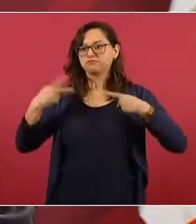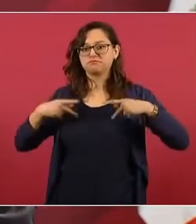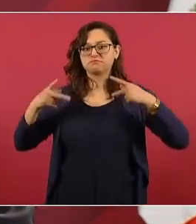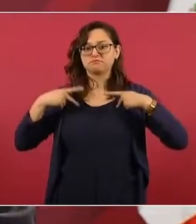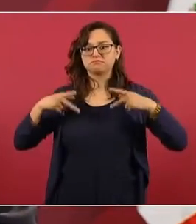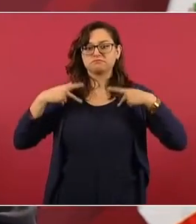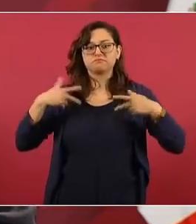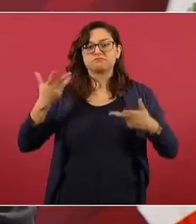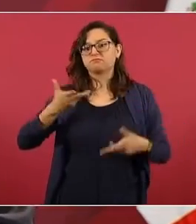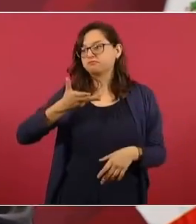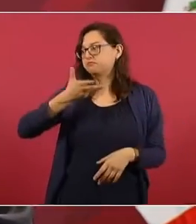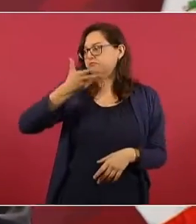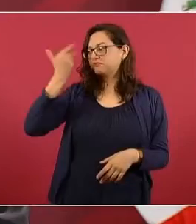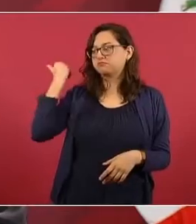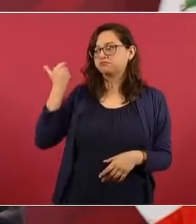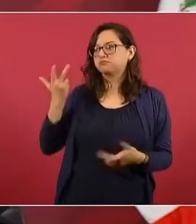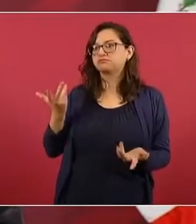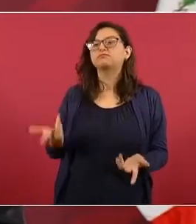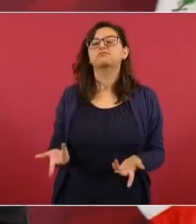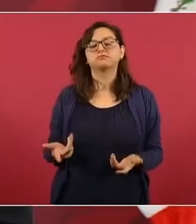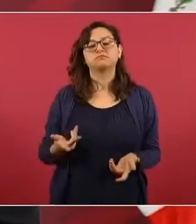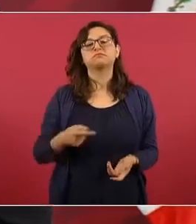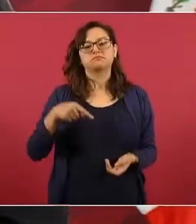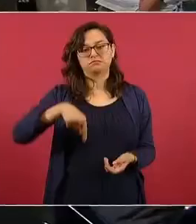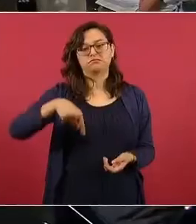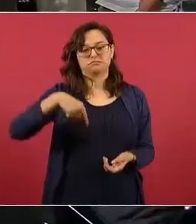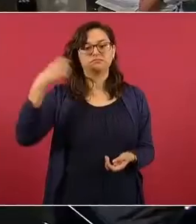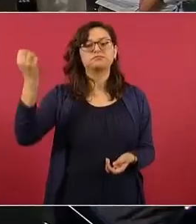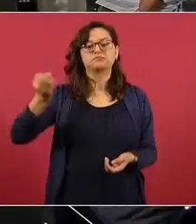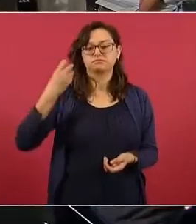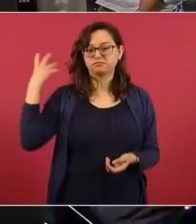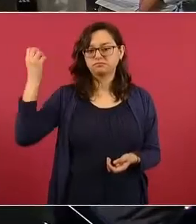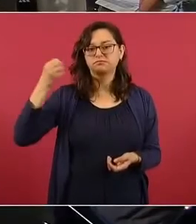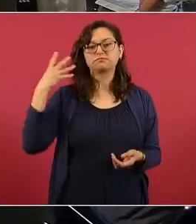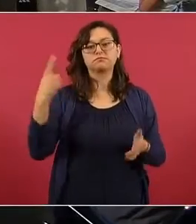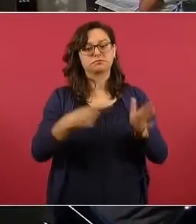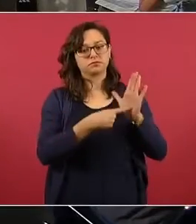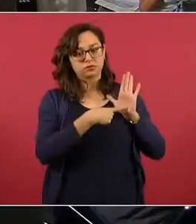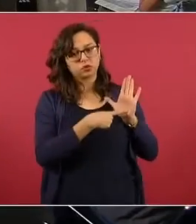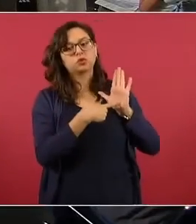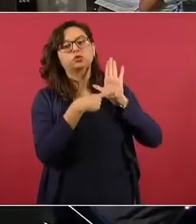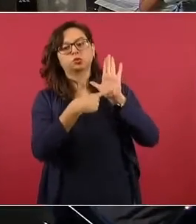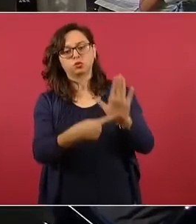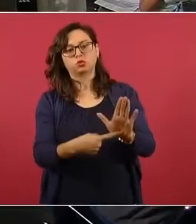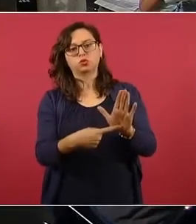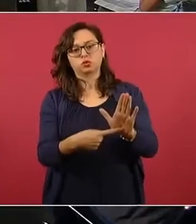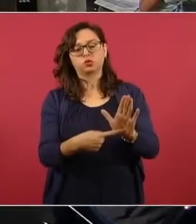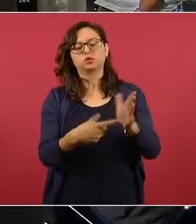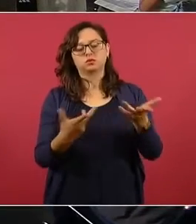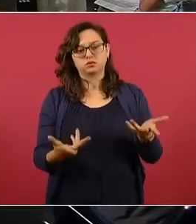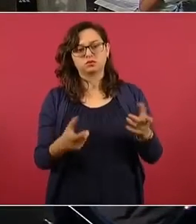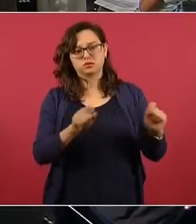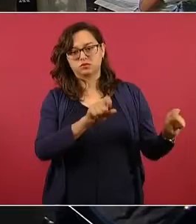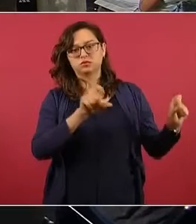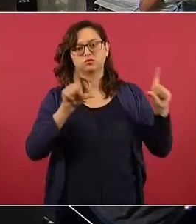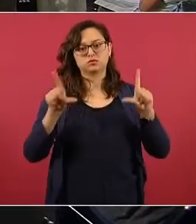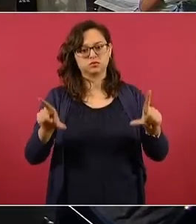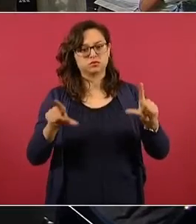esta conferencia, vamos a transmitir,